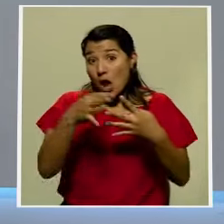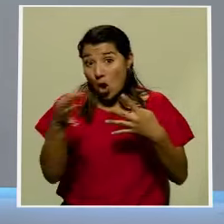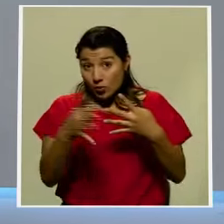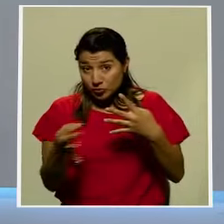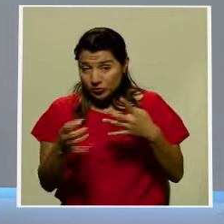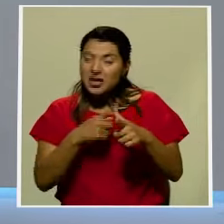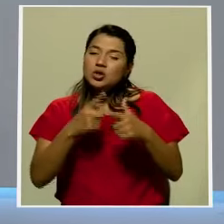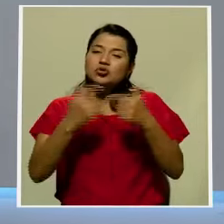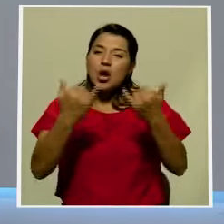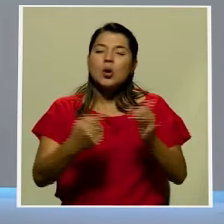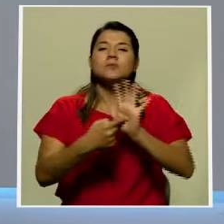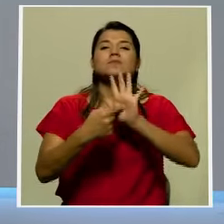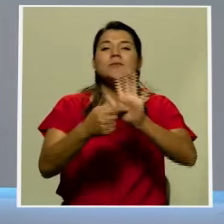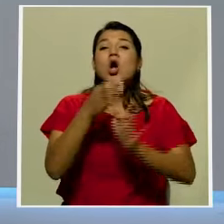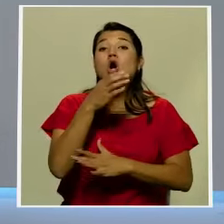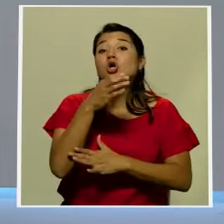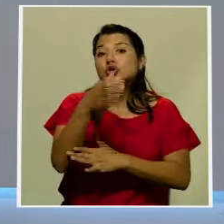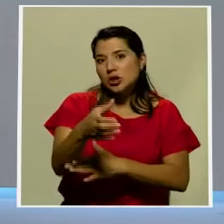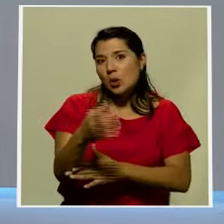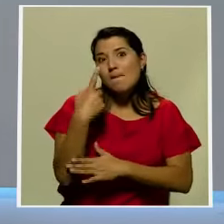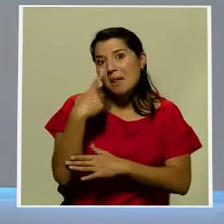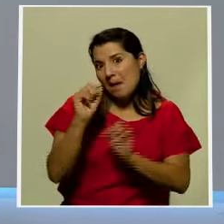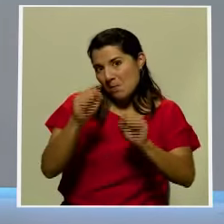presentamos algunos consejos que le puedan guiar.